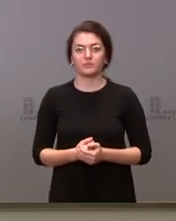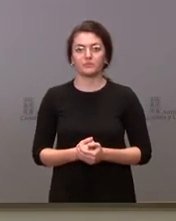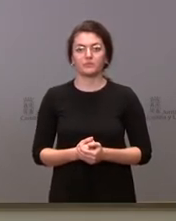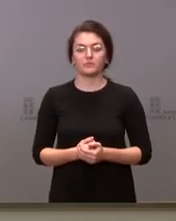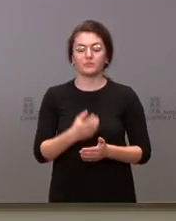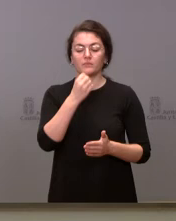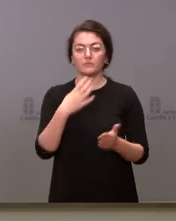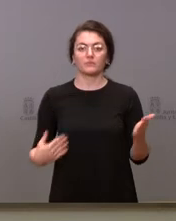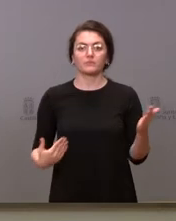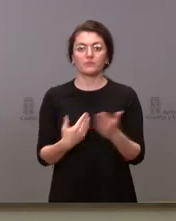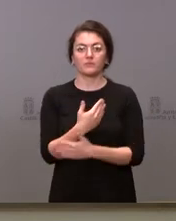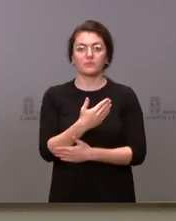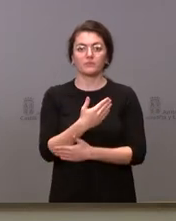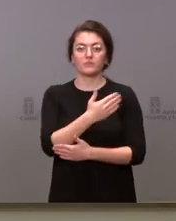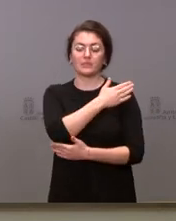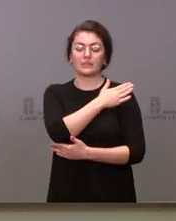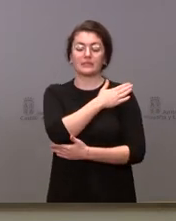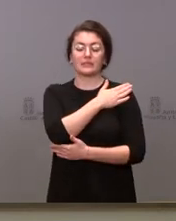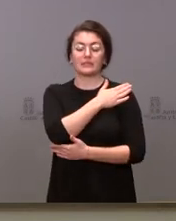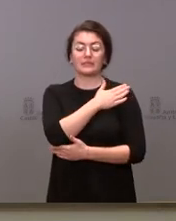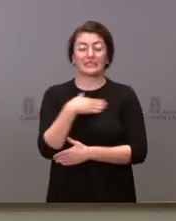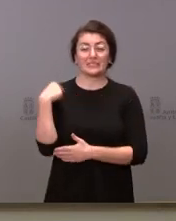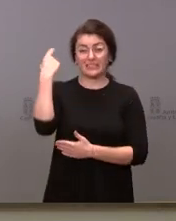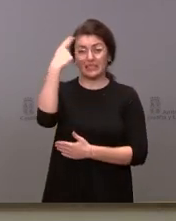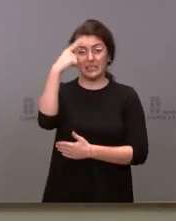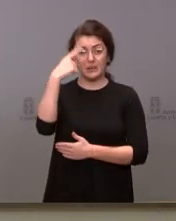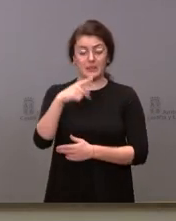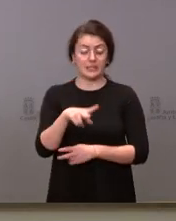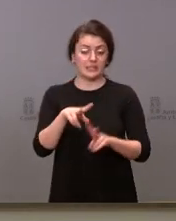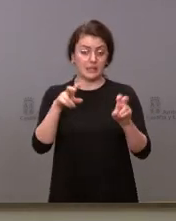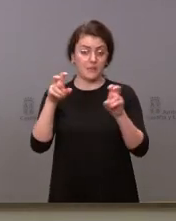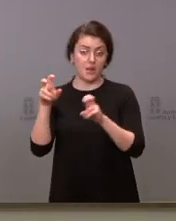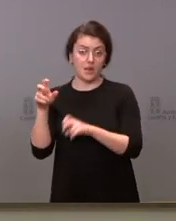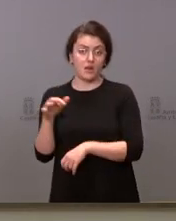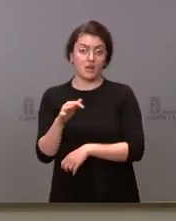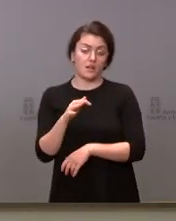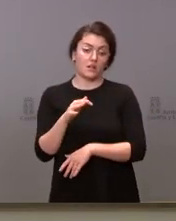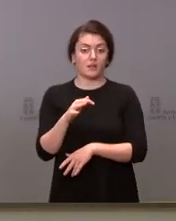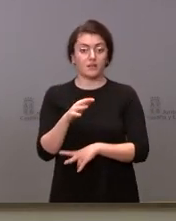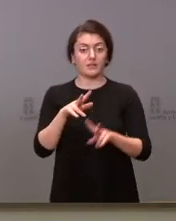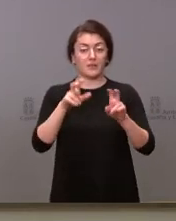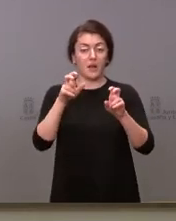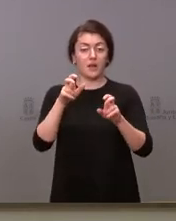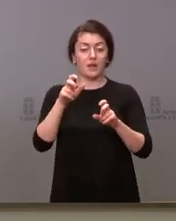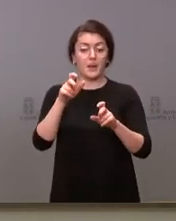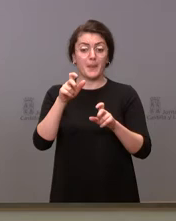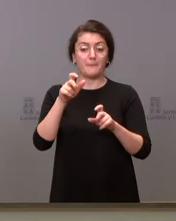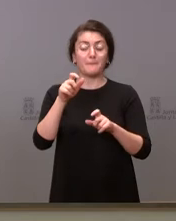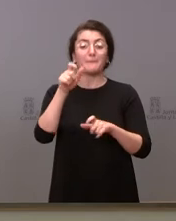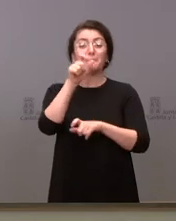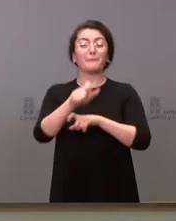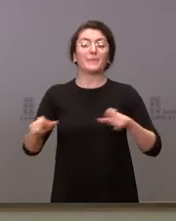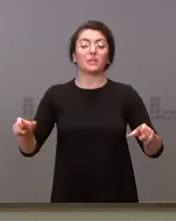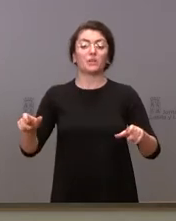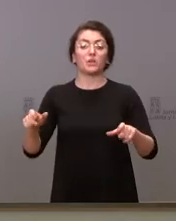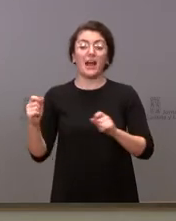Buenas. A mí me gustaría saber un par de cuestiones y por ahondar un poco más en el perfil de las personas ingresadas por COVID en